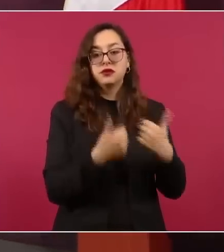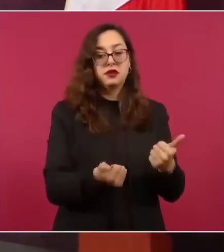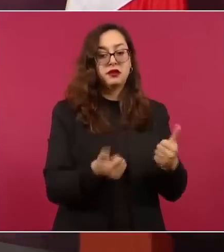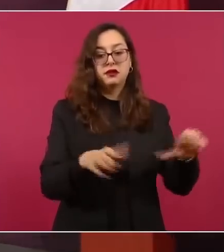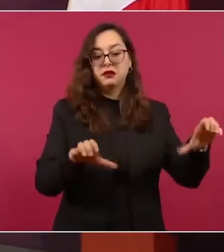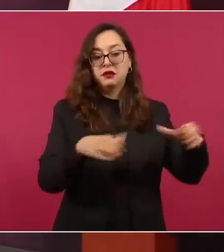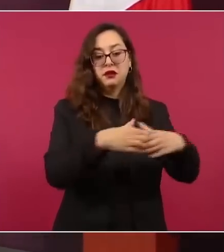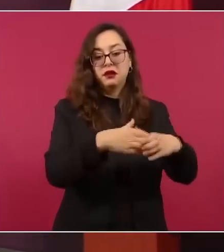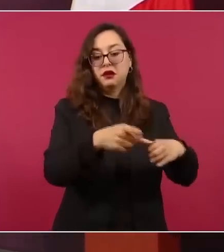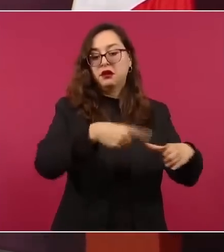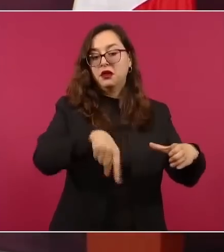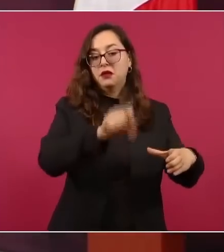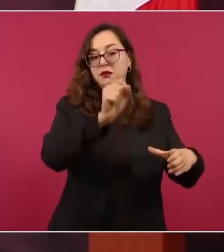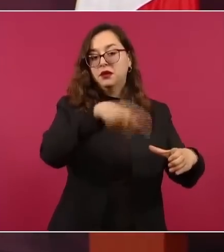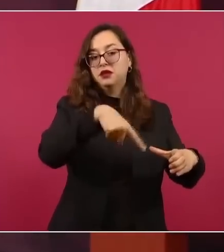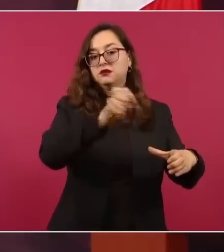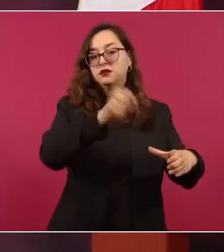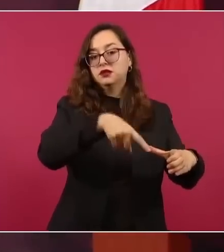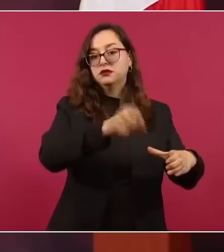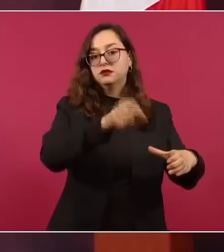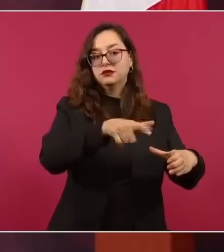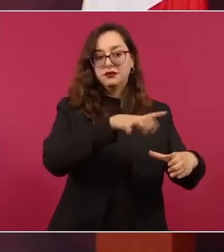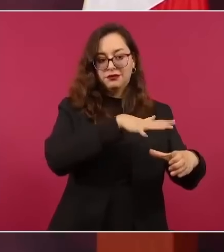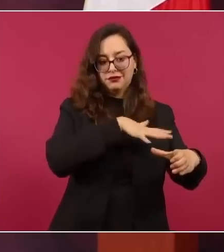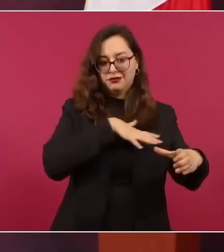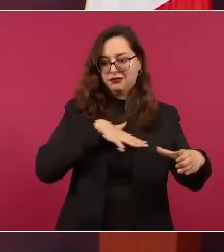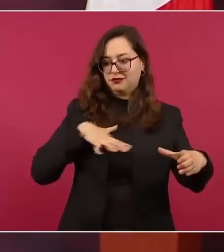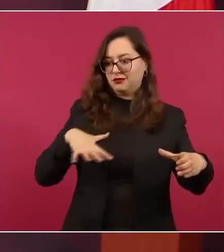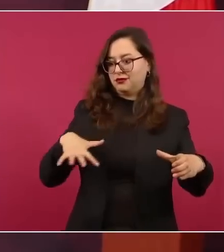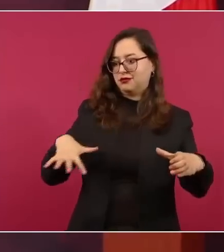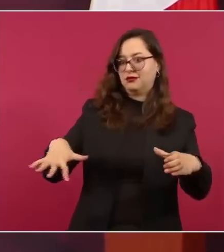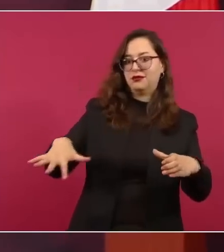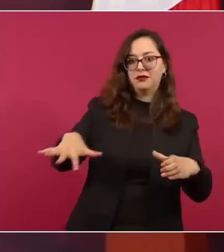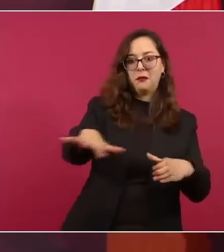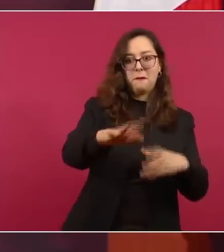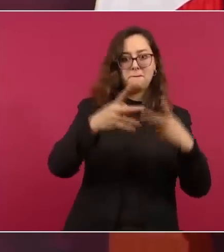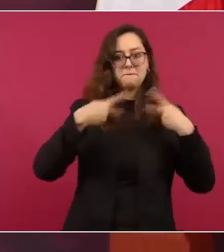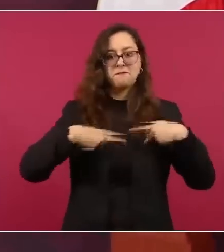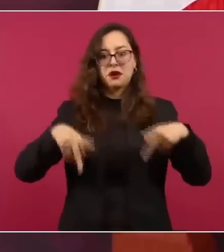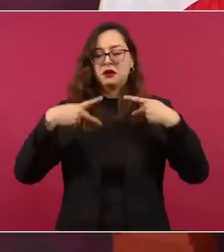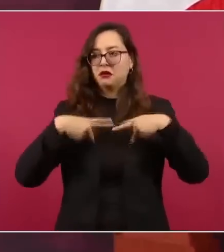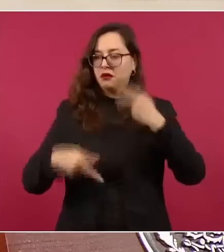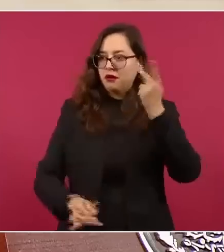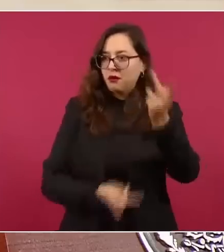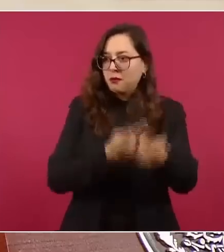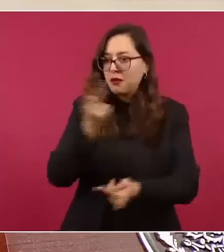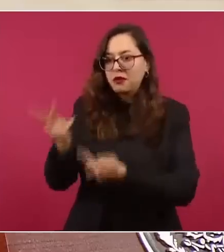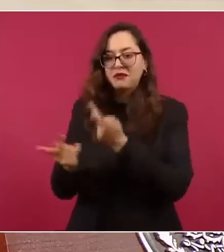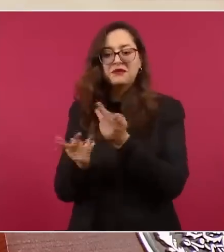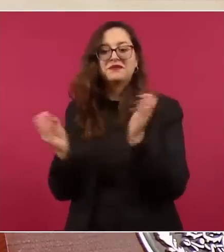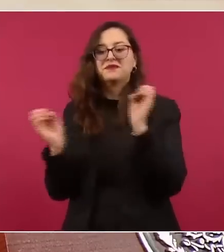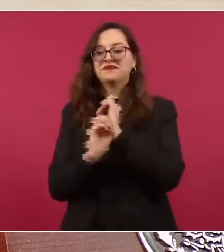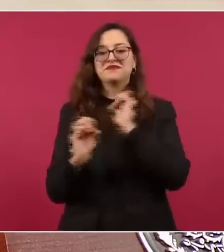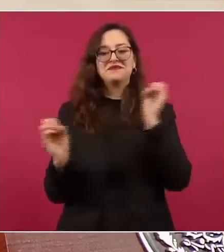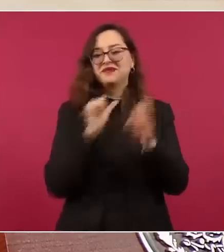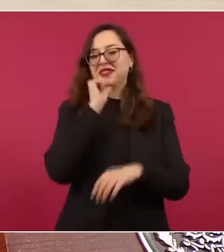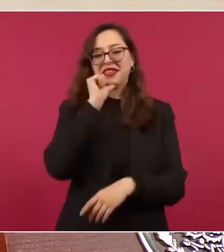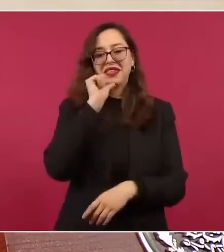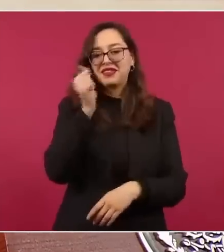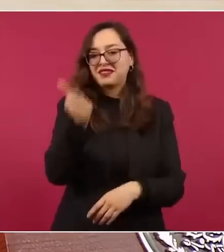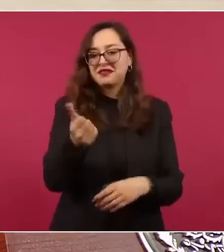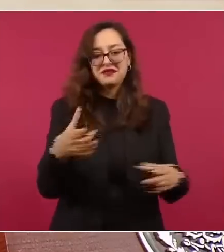preguntándole a los mismos,